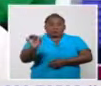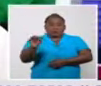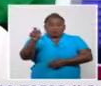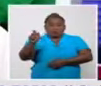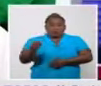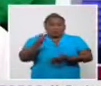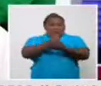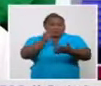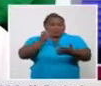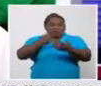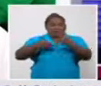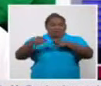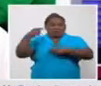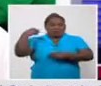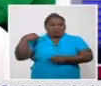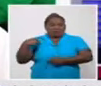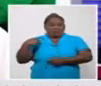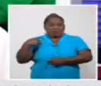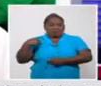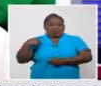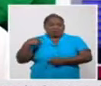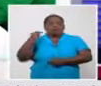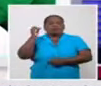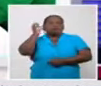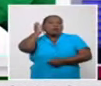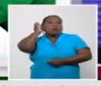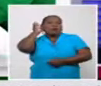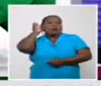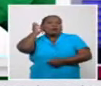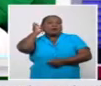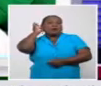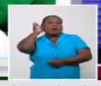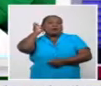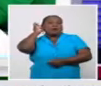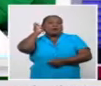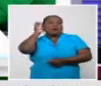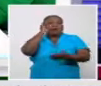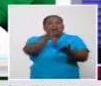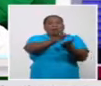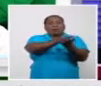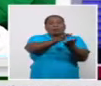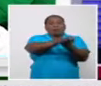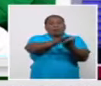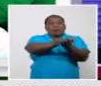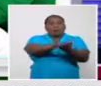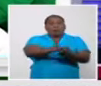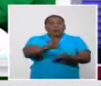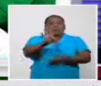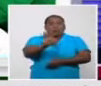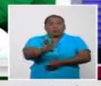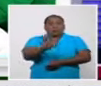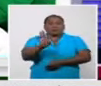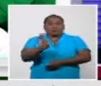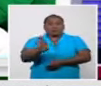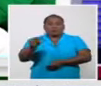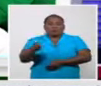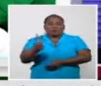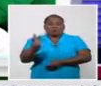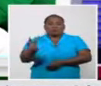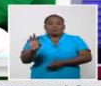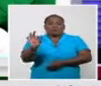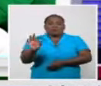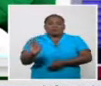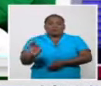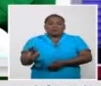pues son del sexo femenino. En el acumulado es el 48,3%. En el